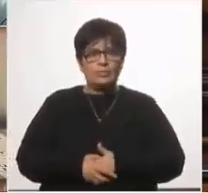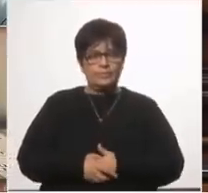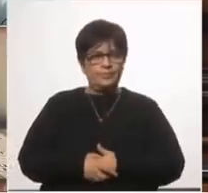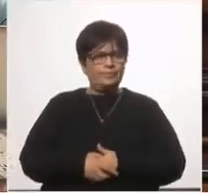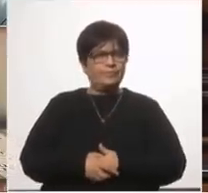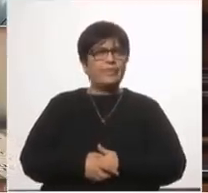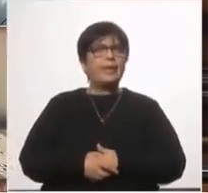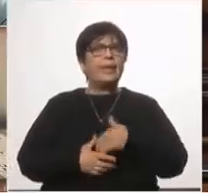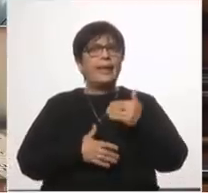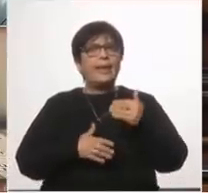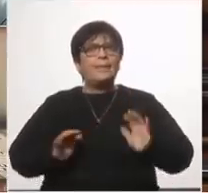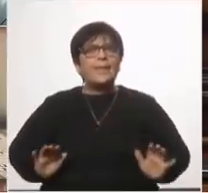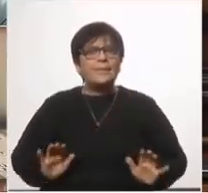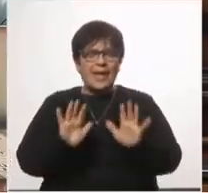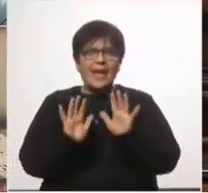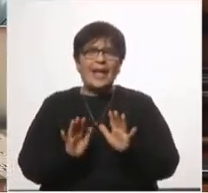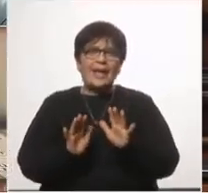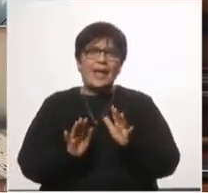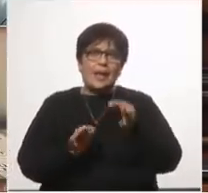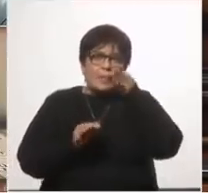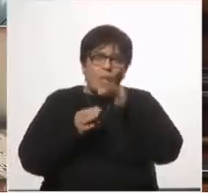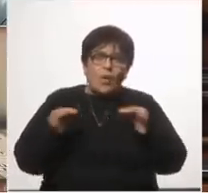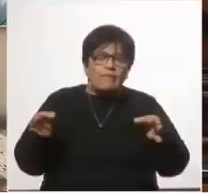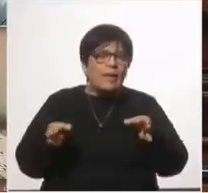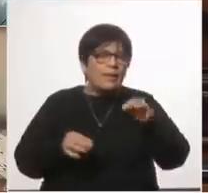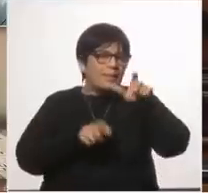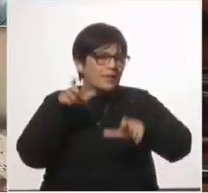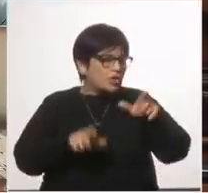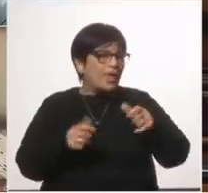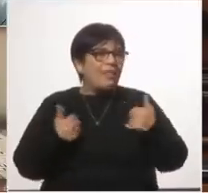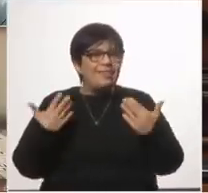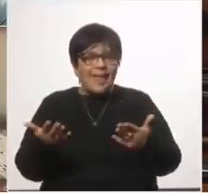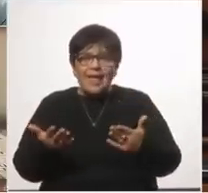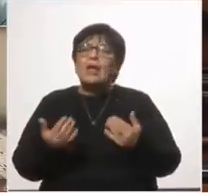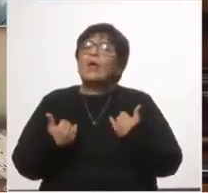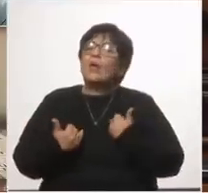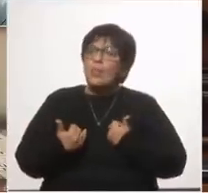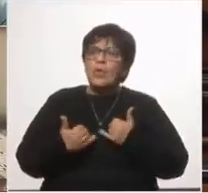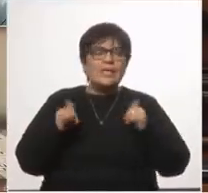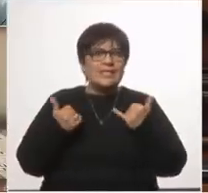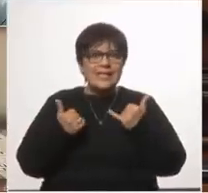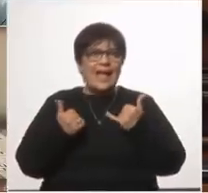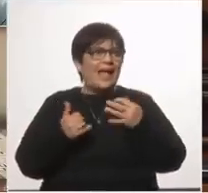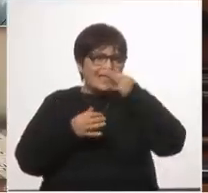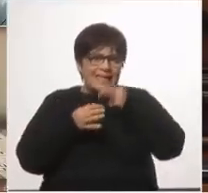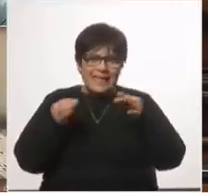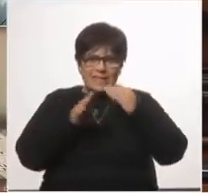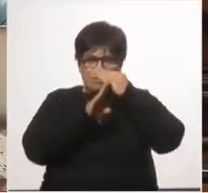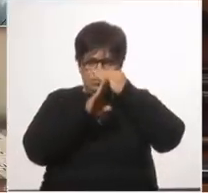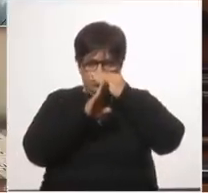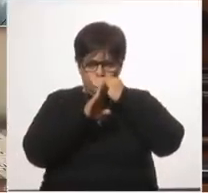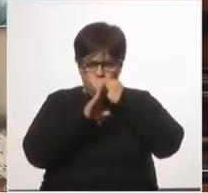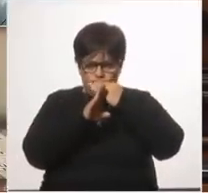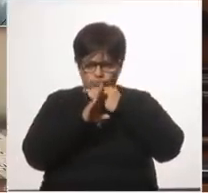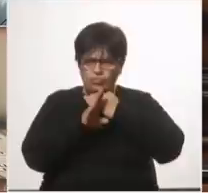cómo se realizan las pruebas entre prestadores y algo más hace una semana que no cesan de bajar los tests cuál es la razón por la